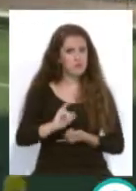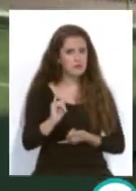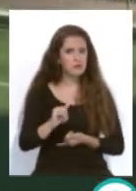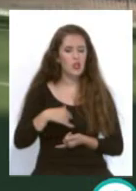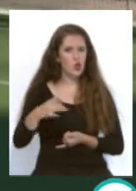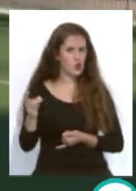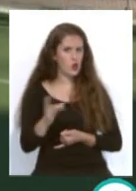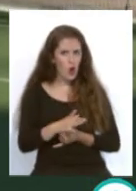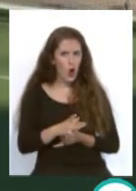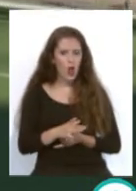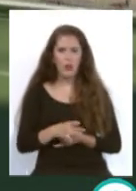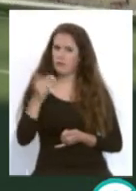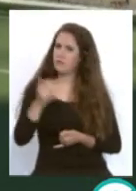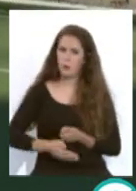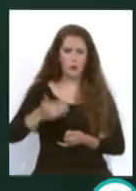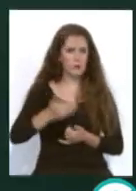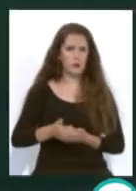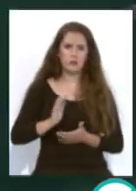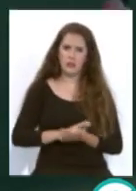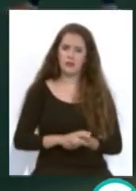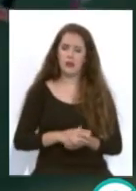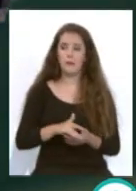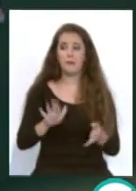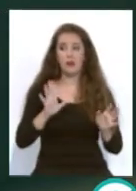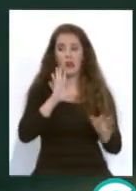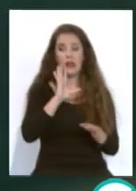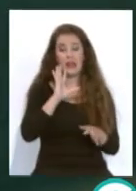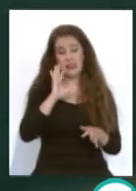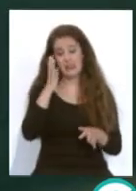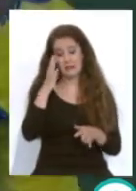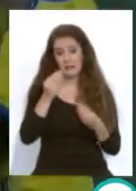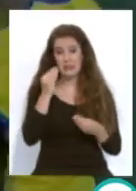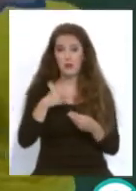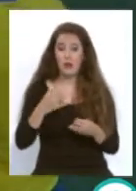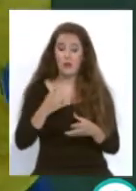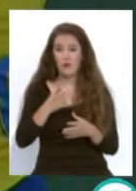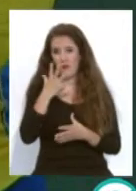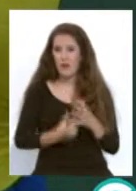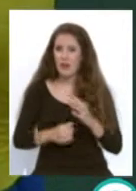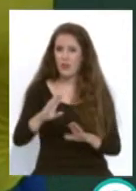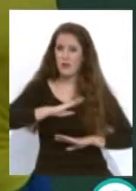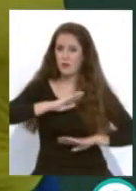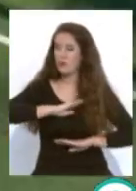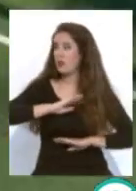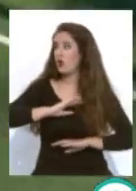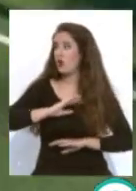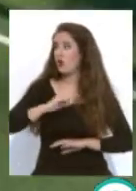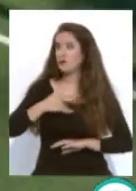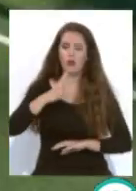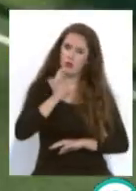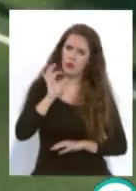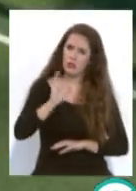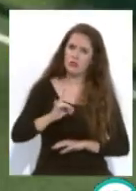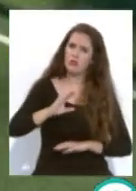el gol era importante pero creemos que un claro fallo del portero yo creo que es un claro fallo